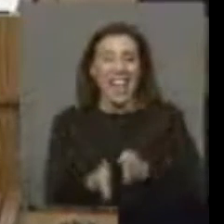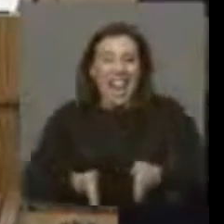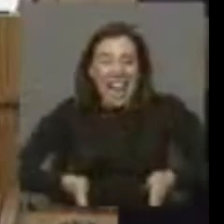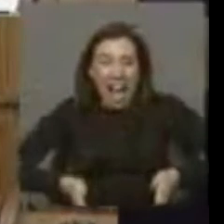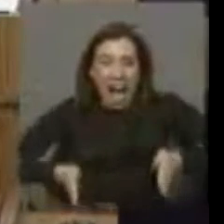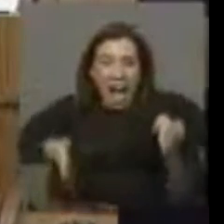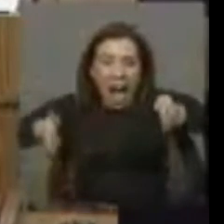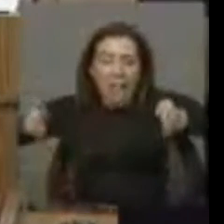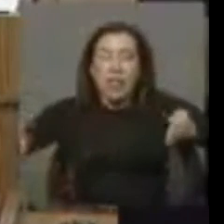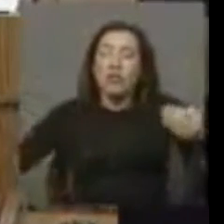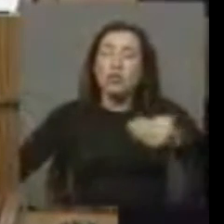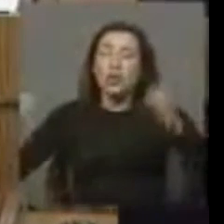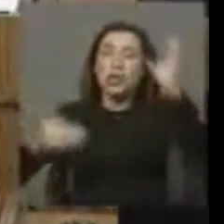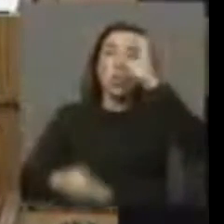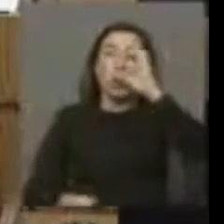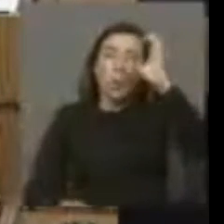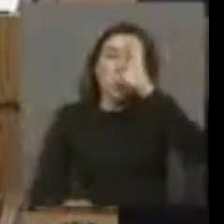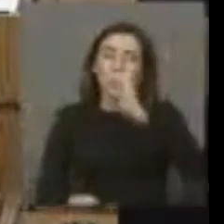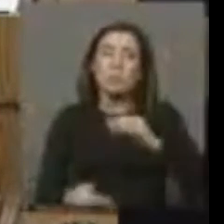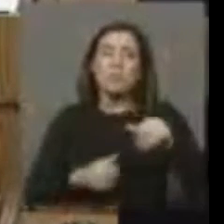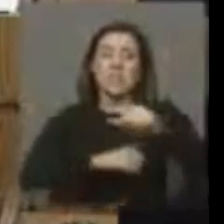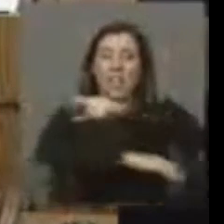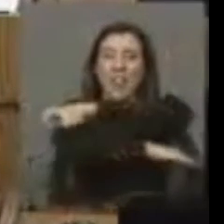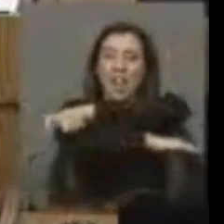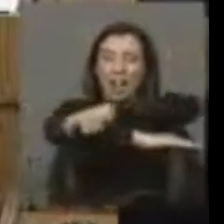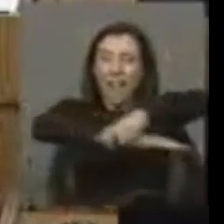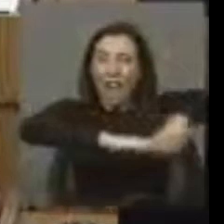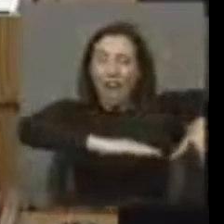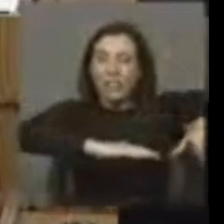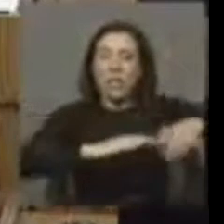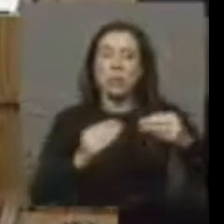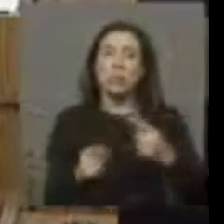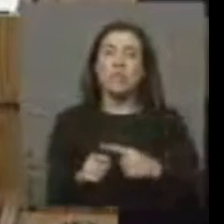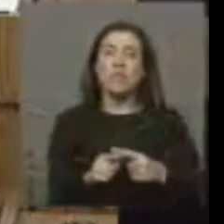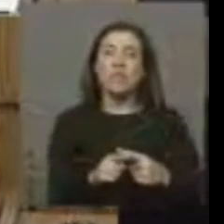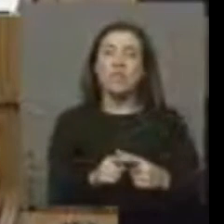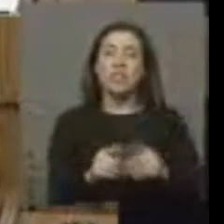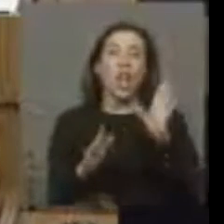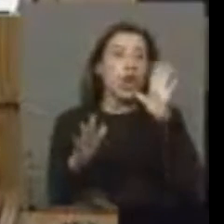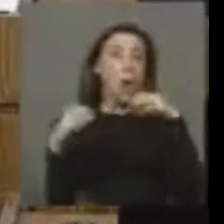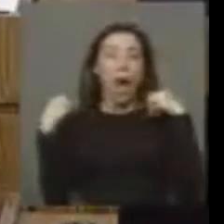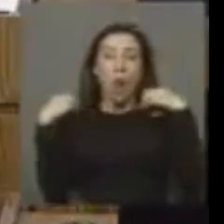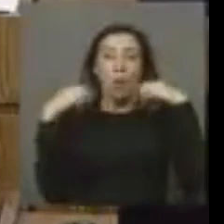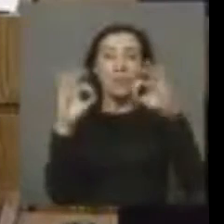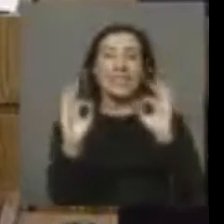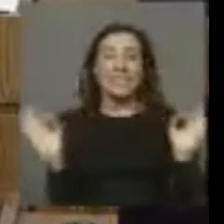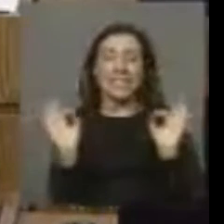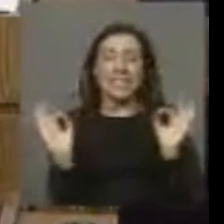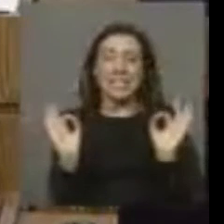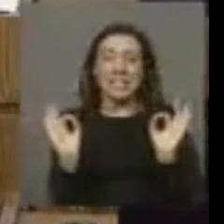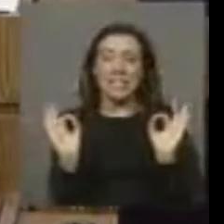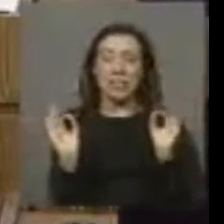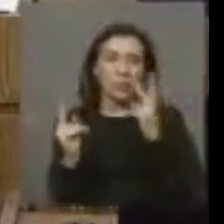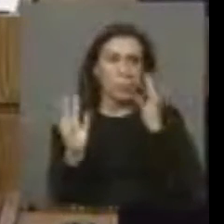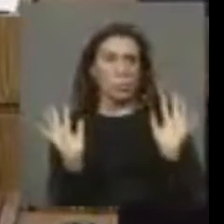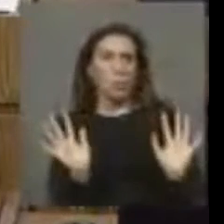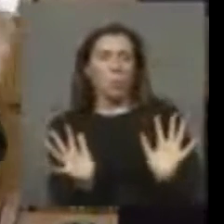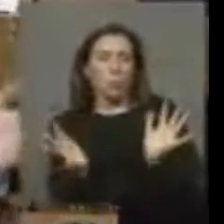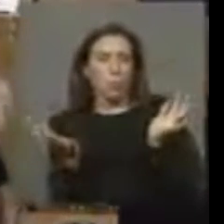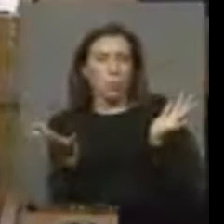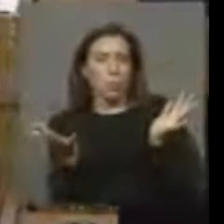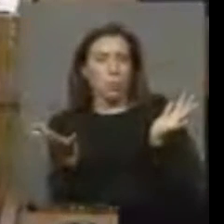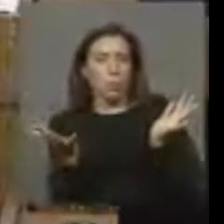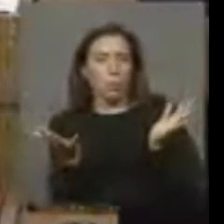Arica, turísticas, el borde costero, que muchas veces se encuentra sin luz. Es realmente impactante